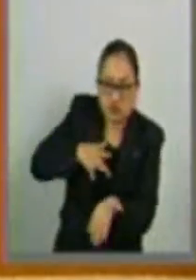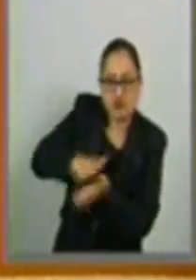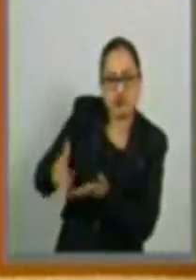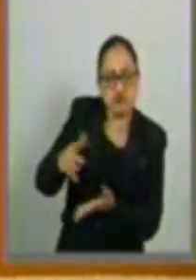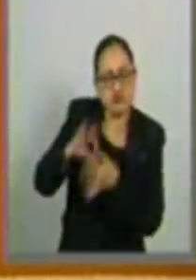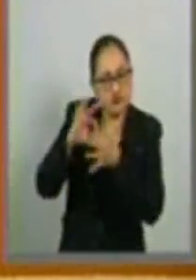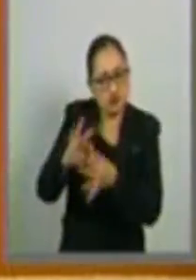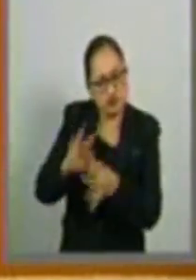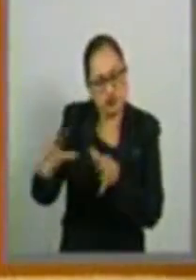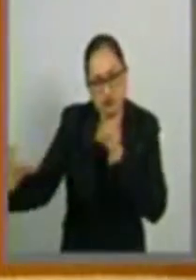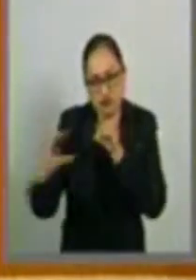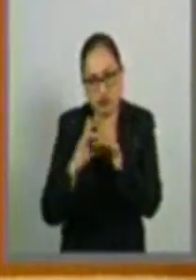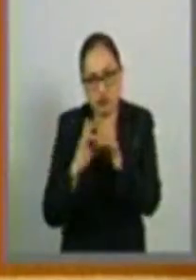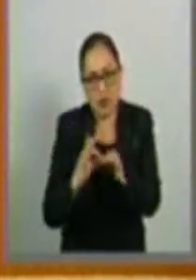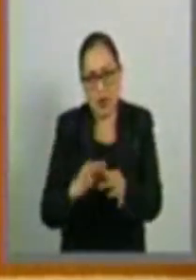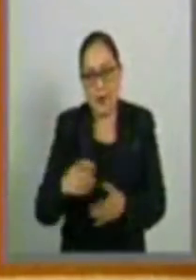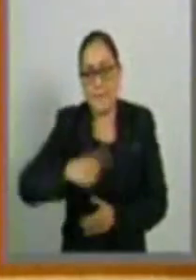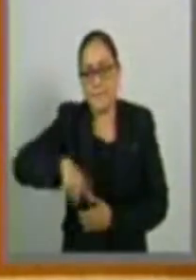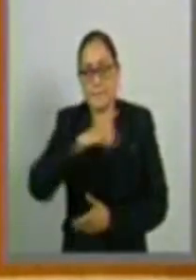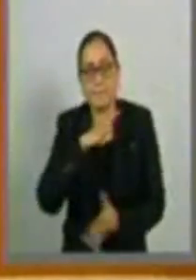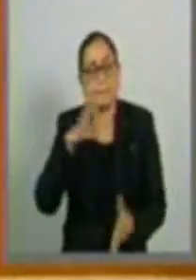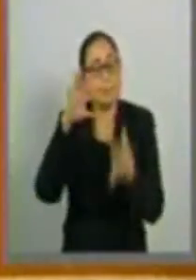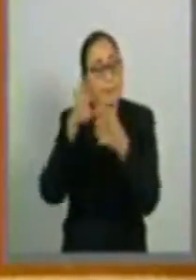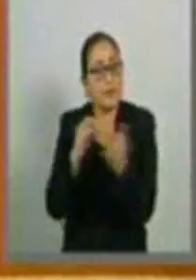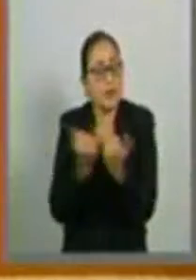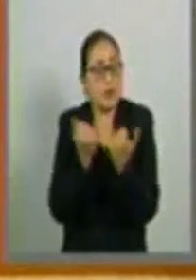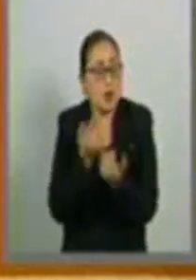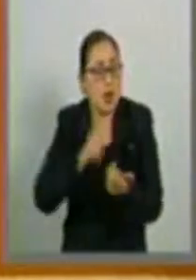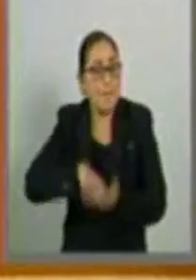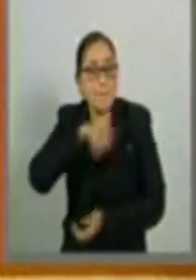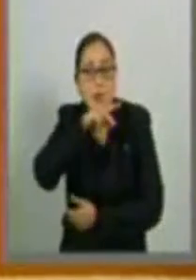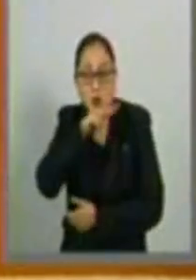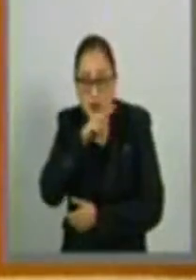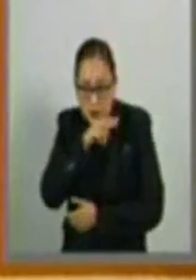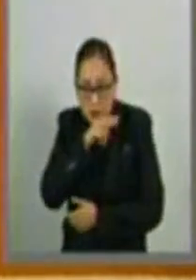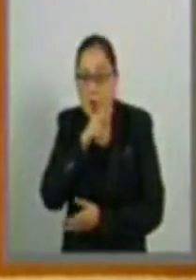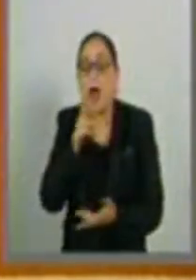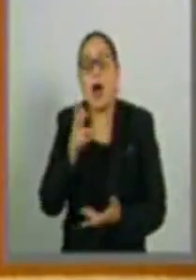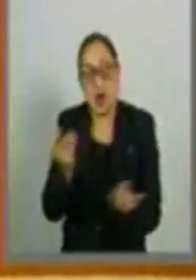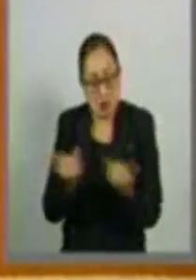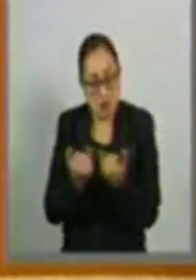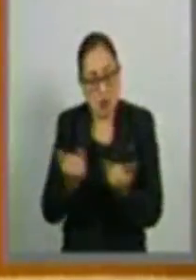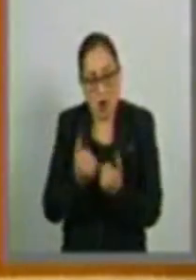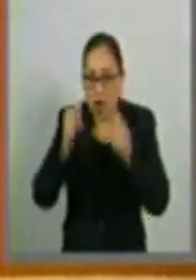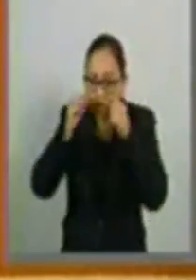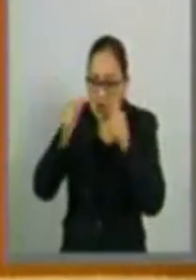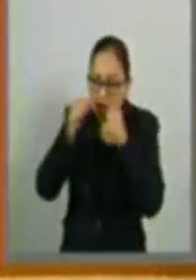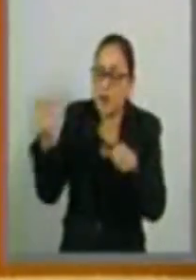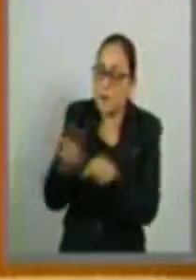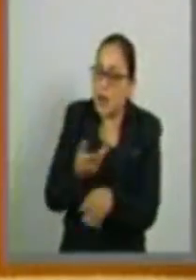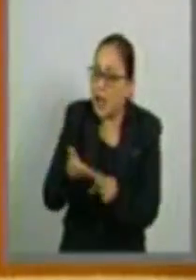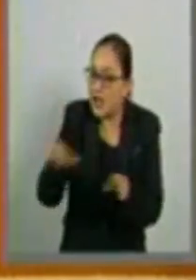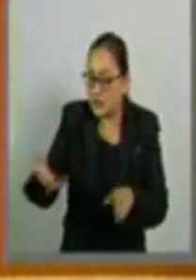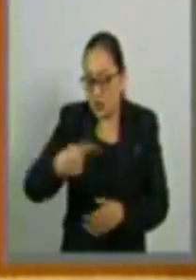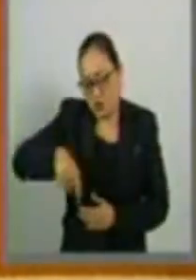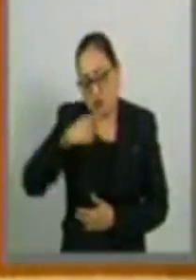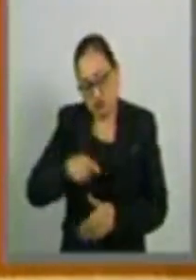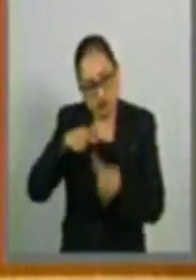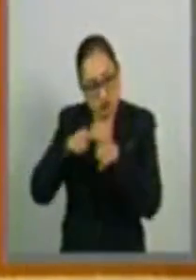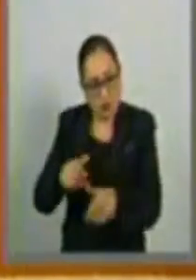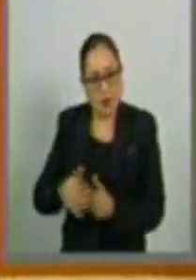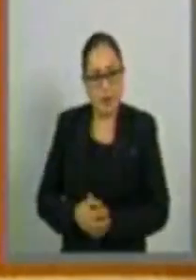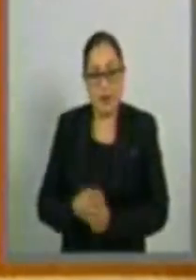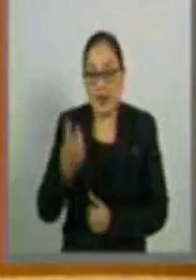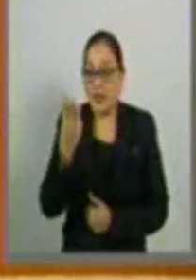solidaridad apoyar nuestra manifestar nuestra preocupación y que estamos muy al pendiente de lo que está pasando estos tres jóvenes